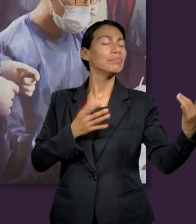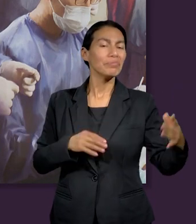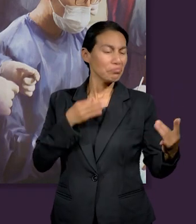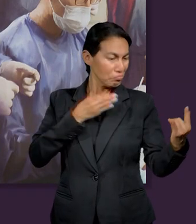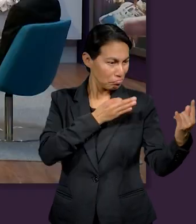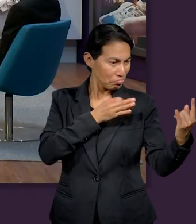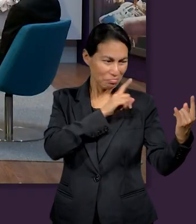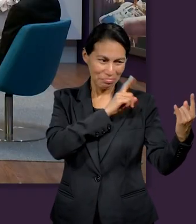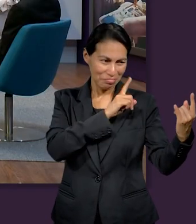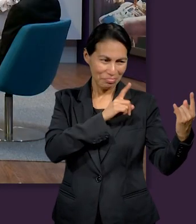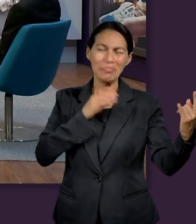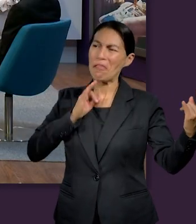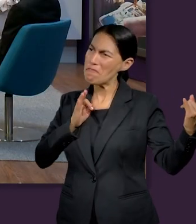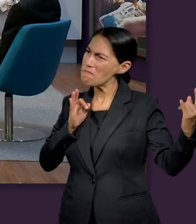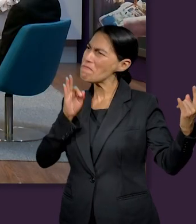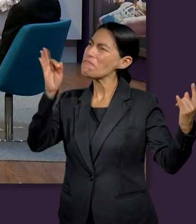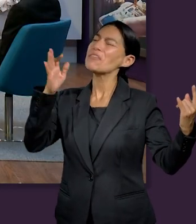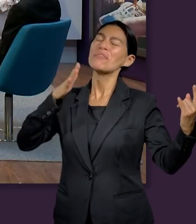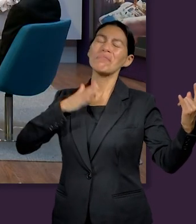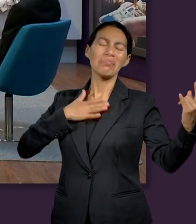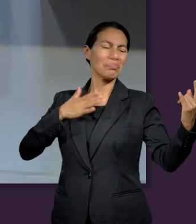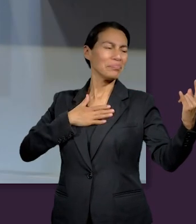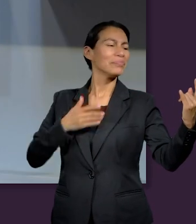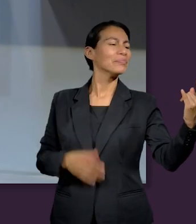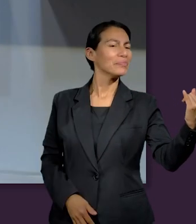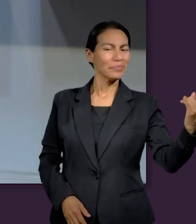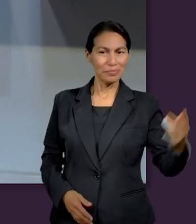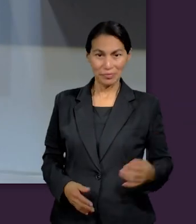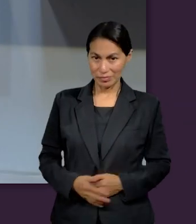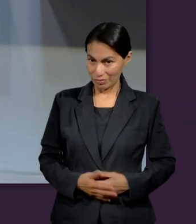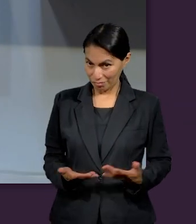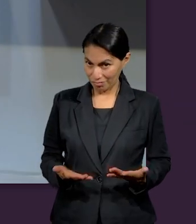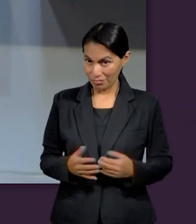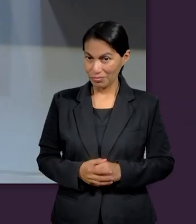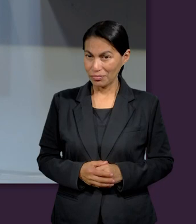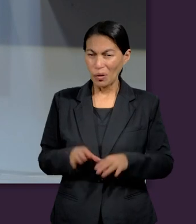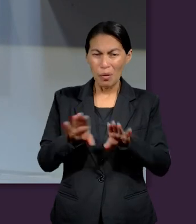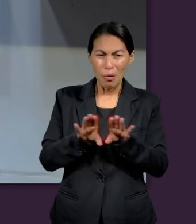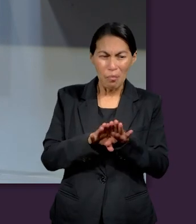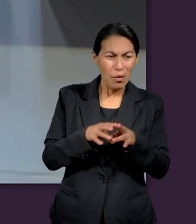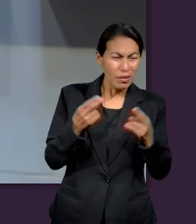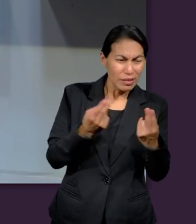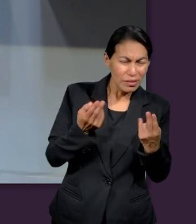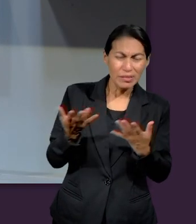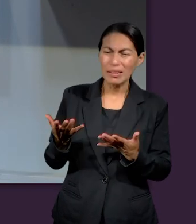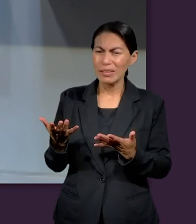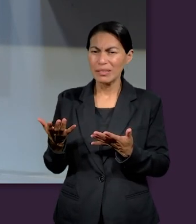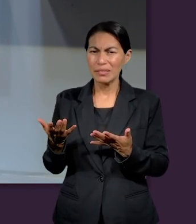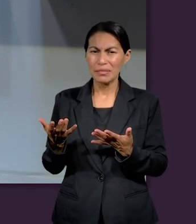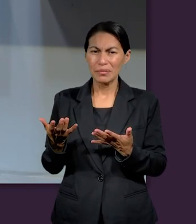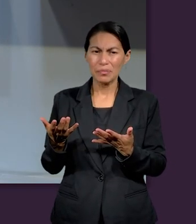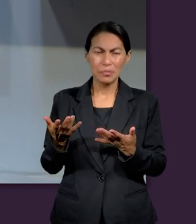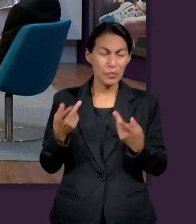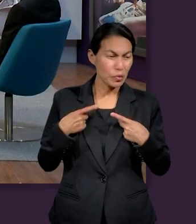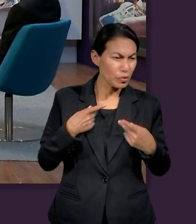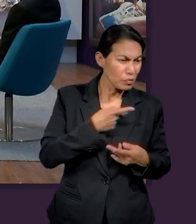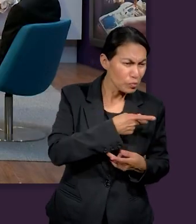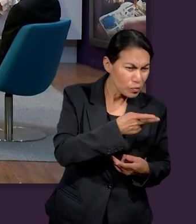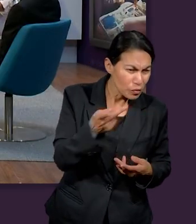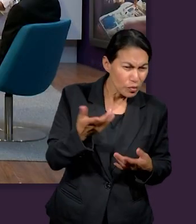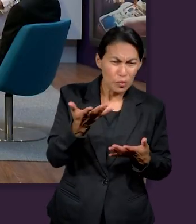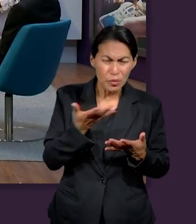entonces pero lo que me llama la atención de la experiencia de Job acá estamos hablando de atender las necesidades de